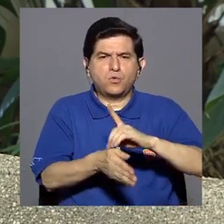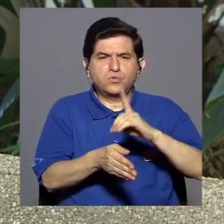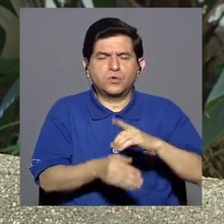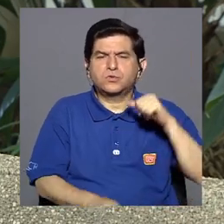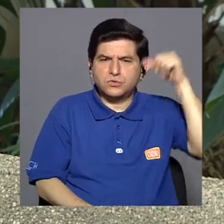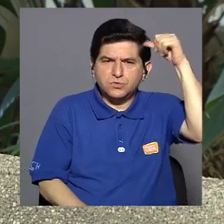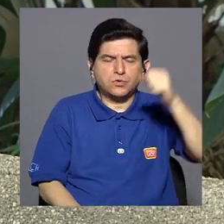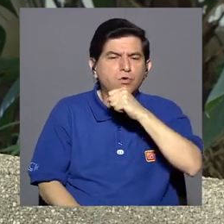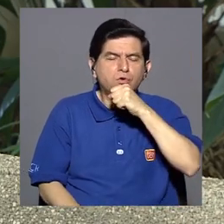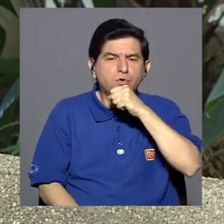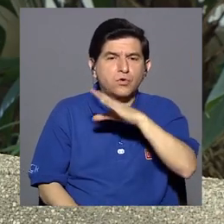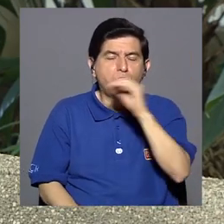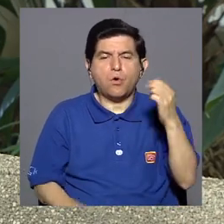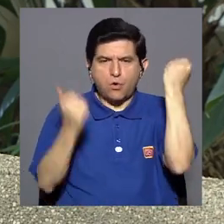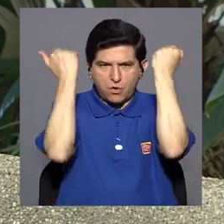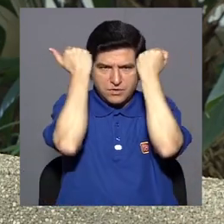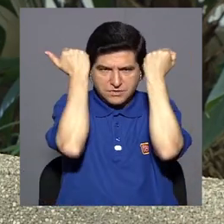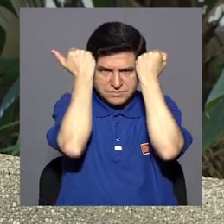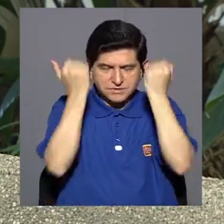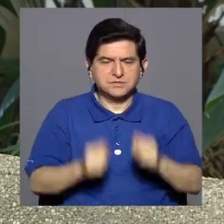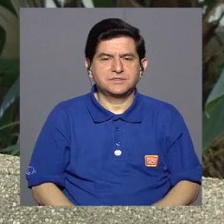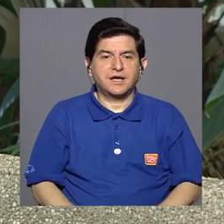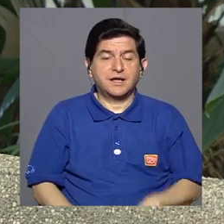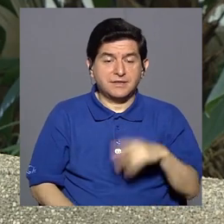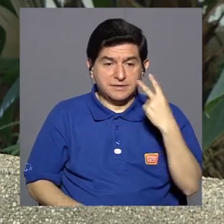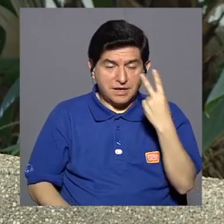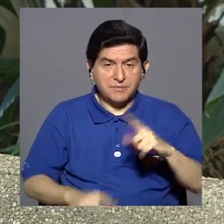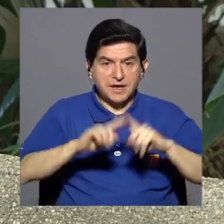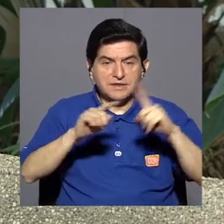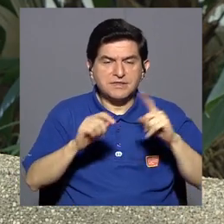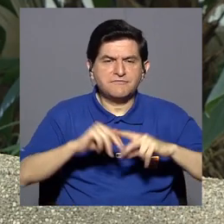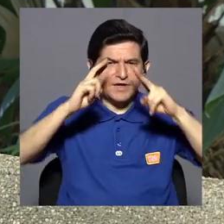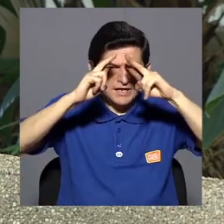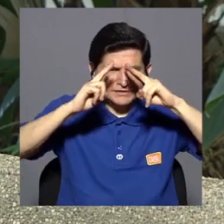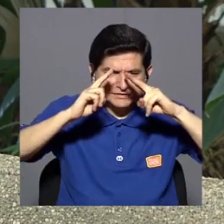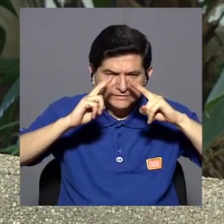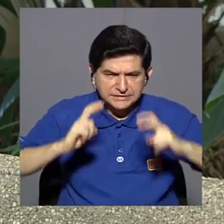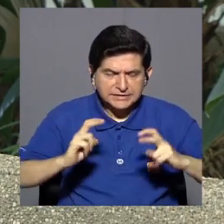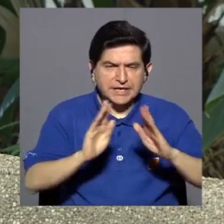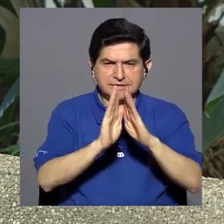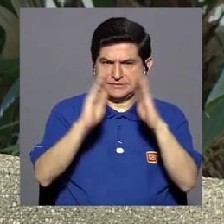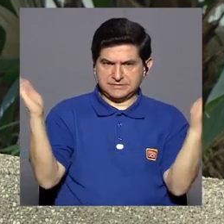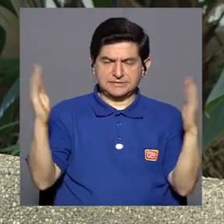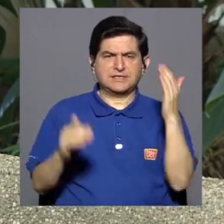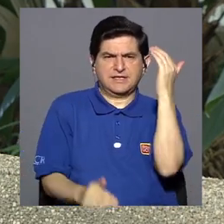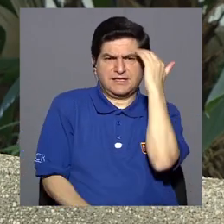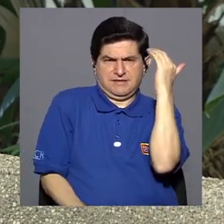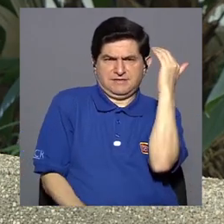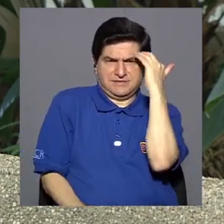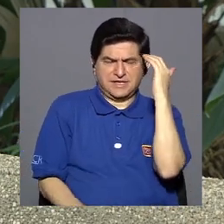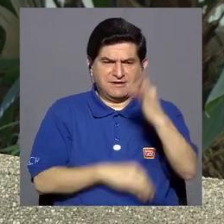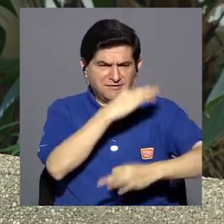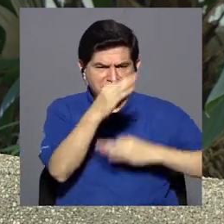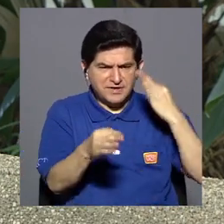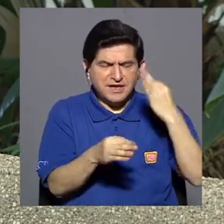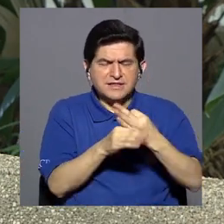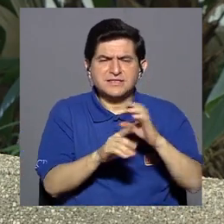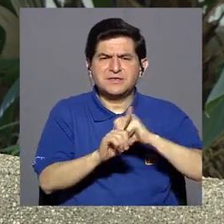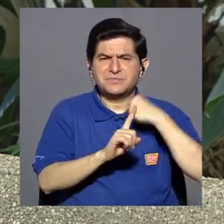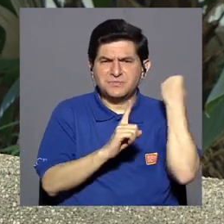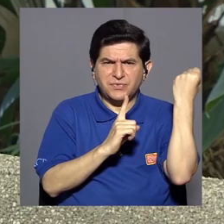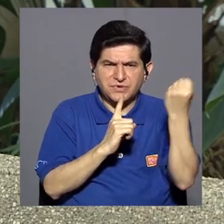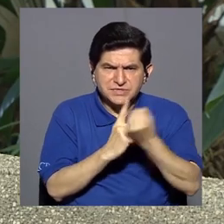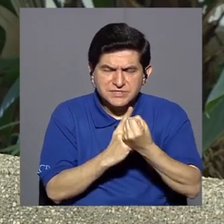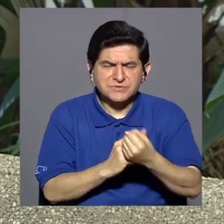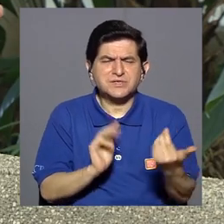hasta un psiquiatra, para generar una batería de exámenes muy amplios y lograr conocer cuál es el tipo de